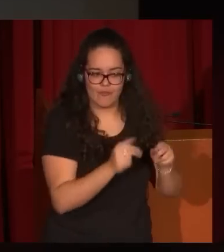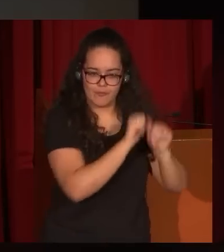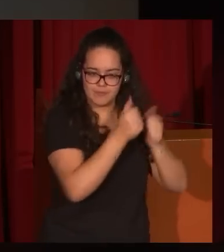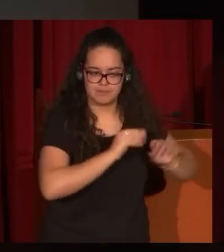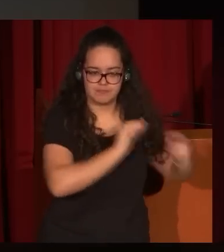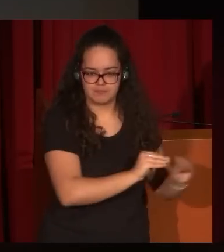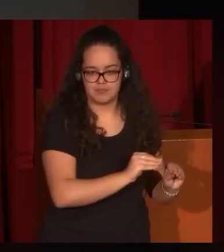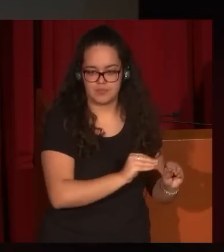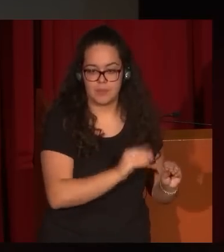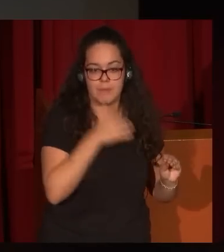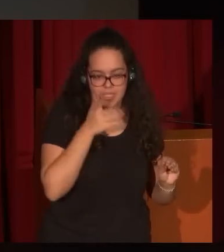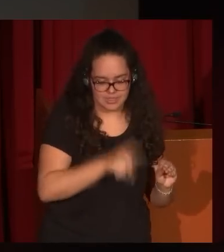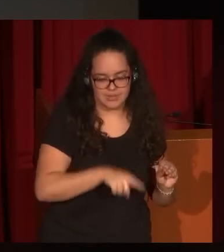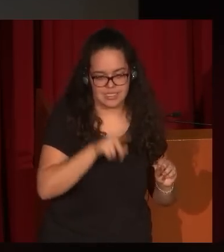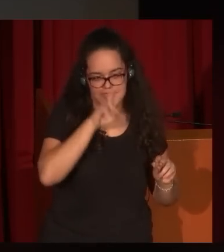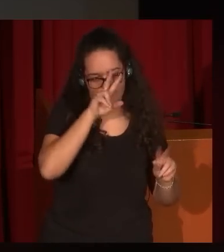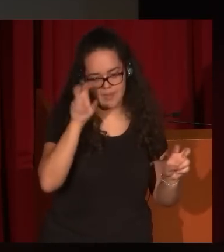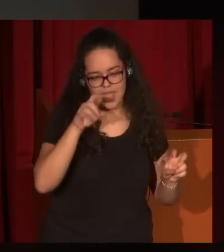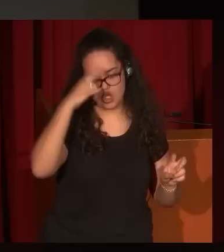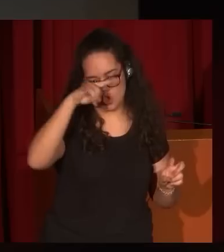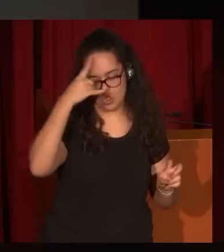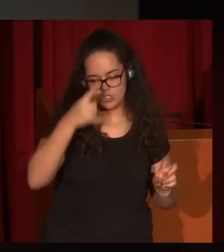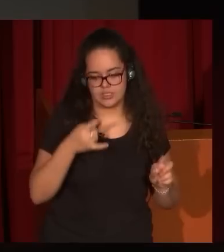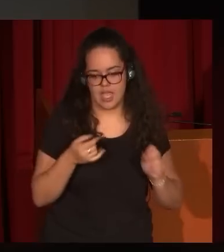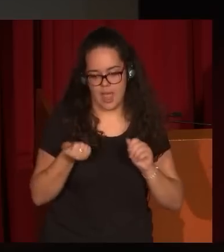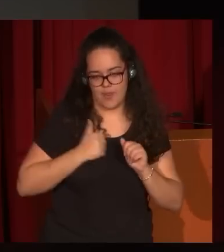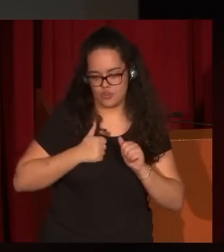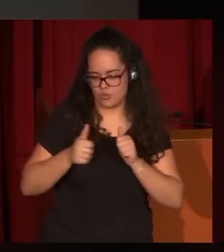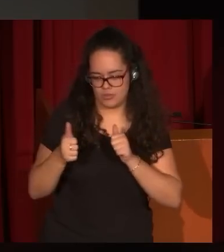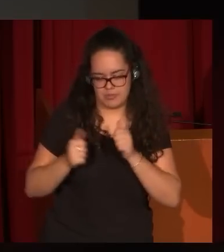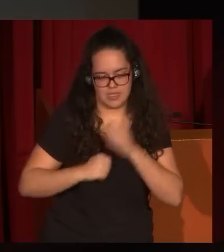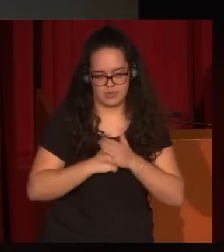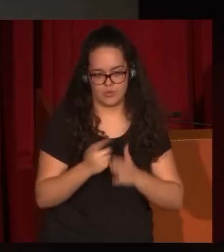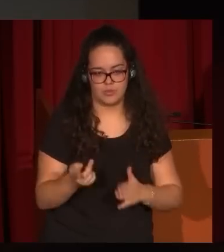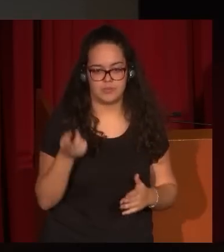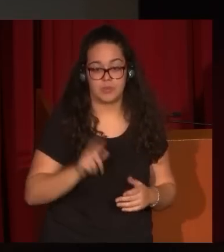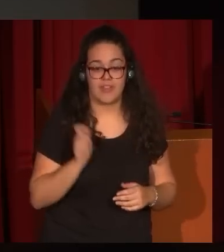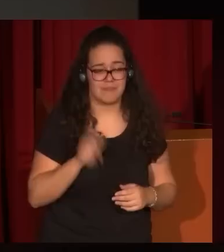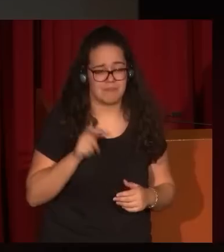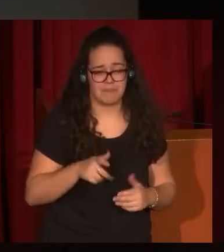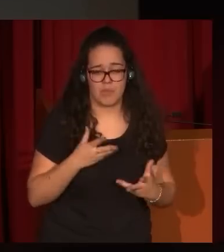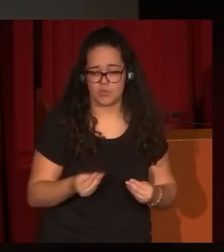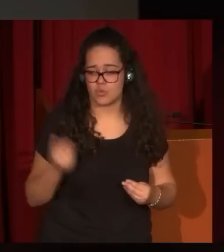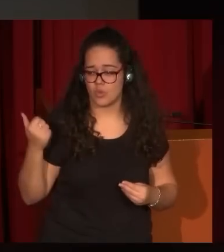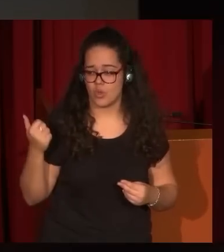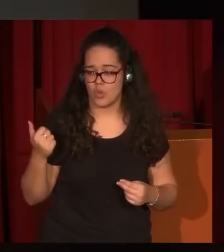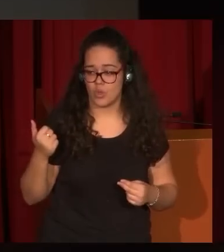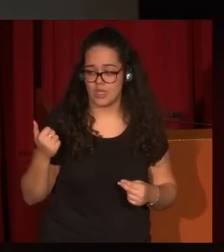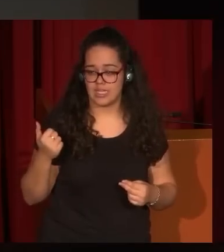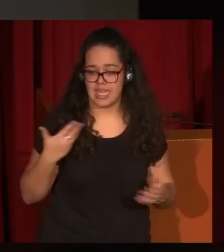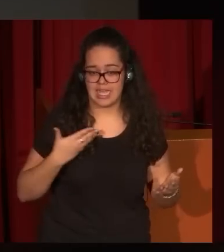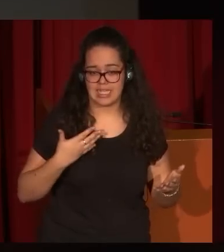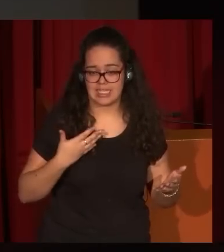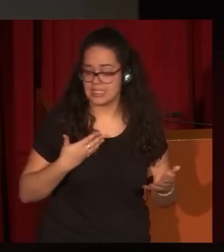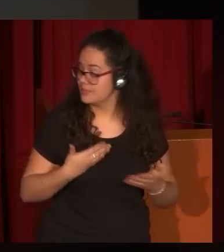toros al que le sacó muchísimo partido. Y vamos a irlos pasando deprisa. Son muy, muy frecuentes estas grandes, ya han visto